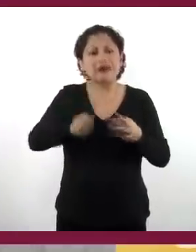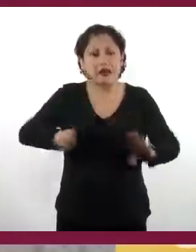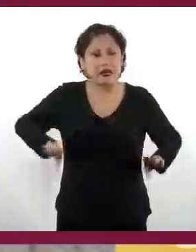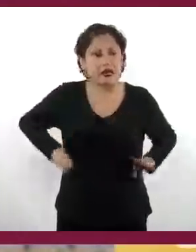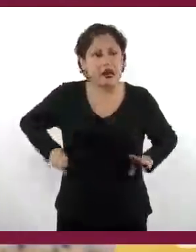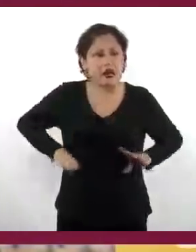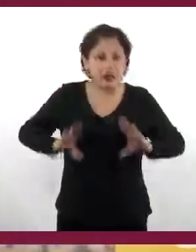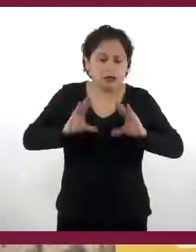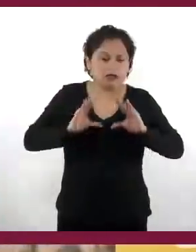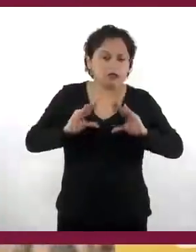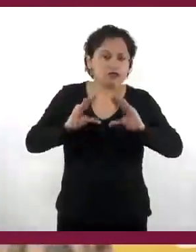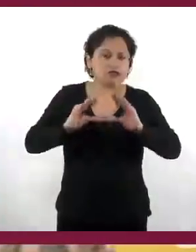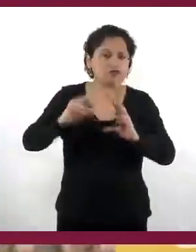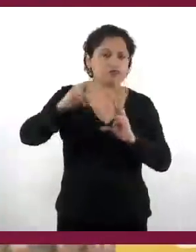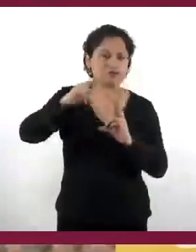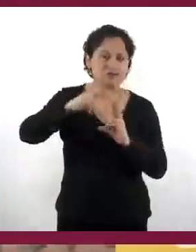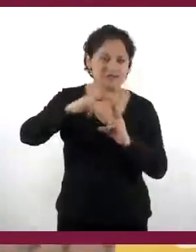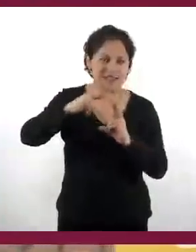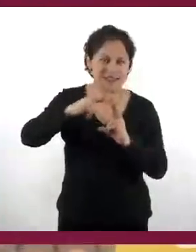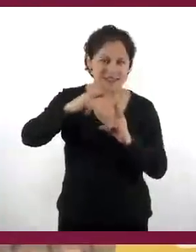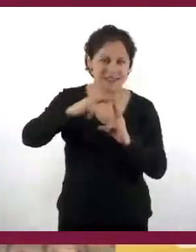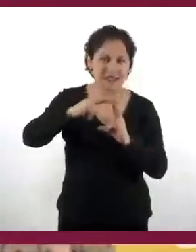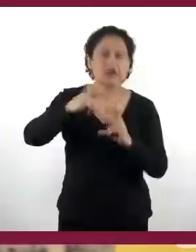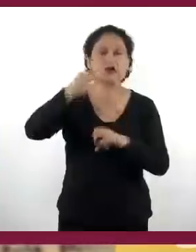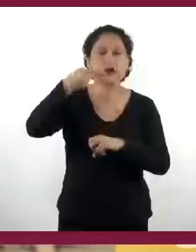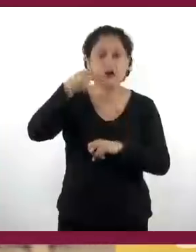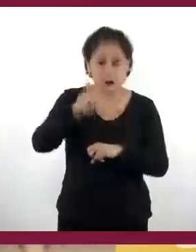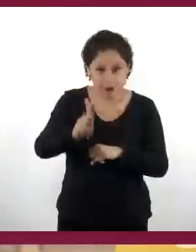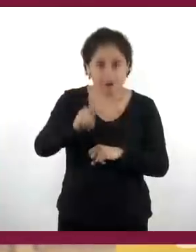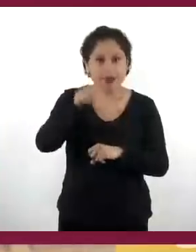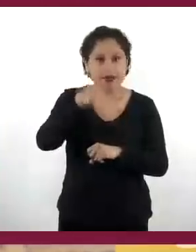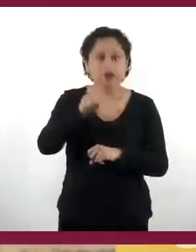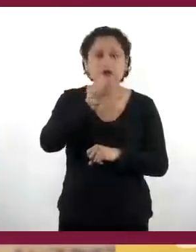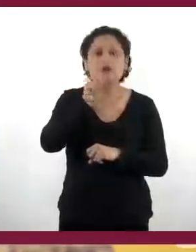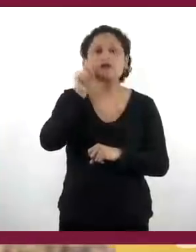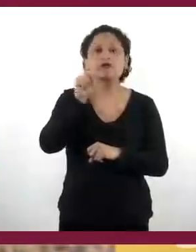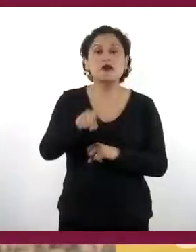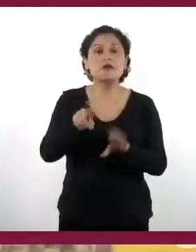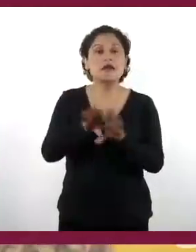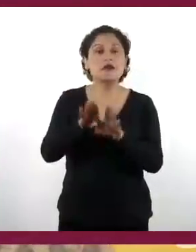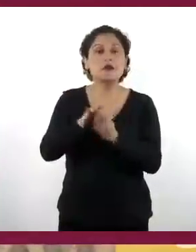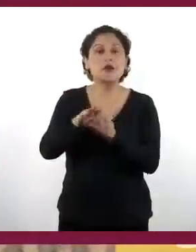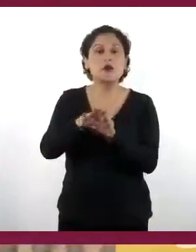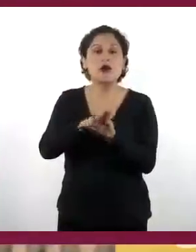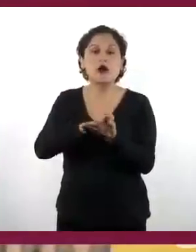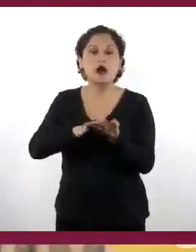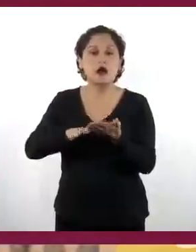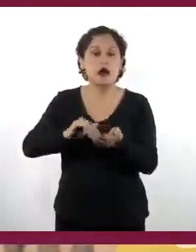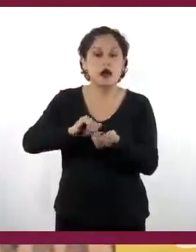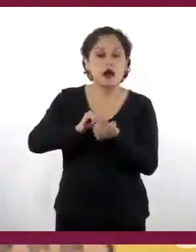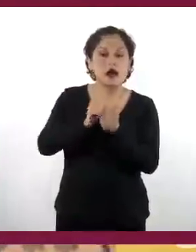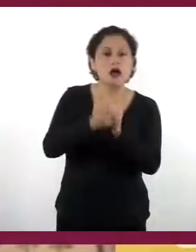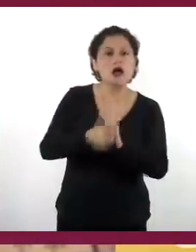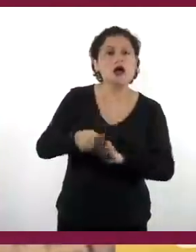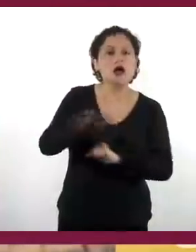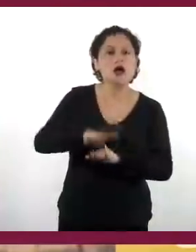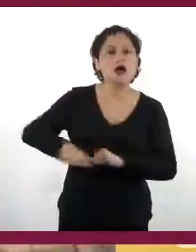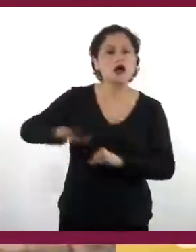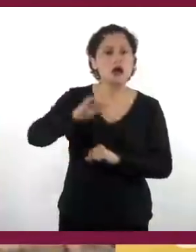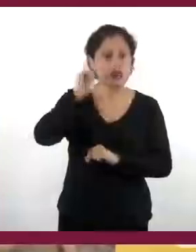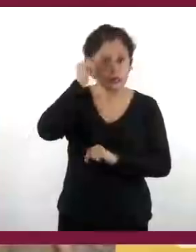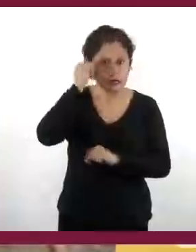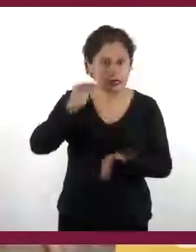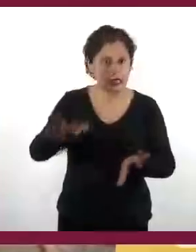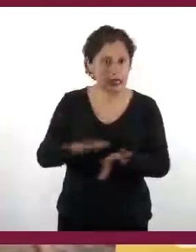religiosa, sino un centro de enseñanza civilizatoria, por así decirlo, se vuelve también una unidad productiva.